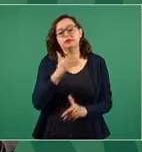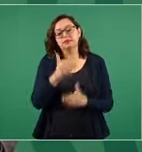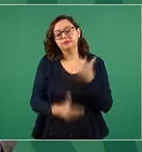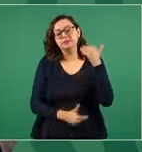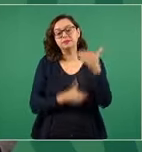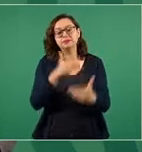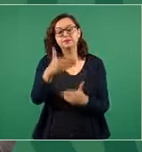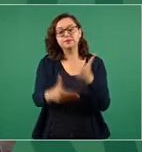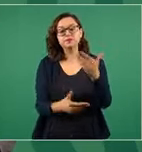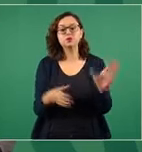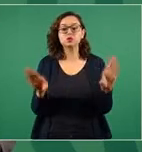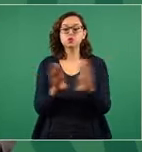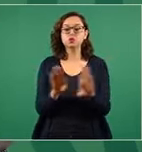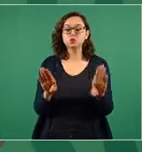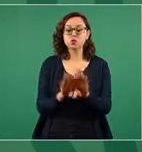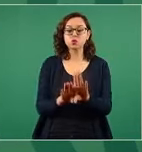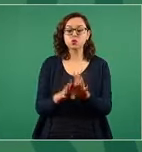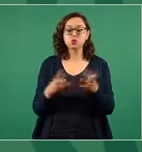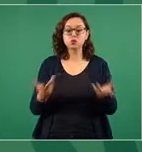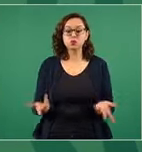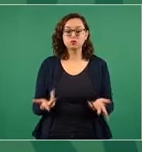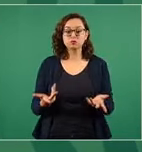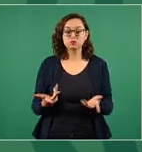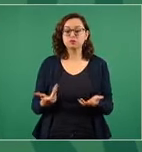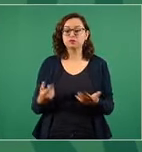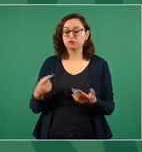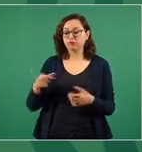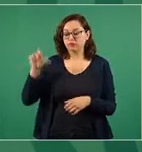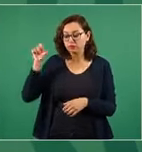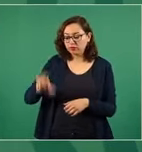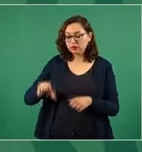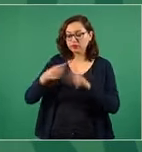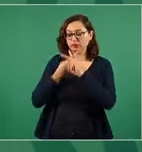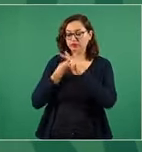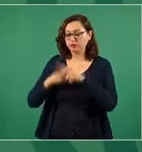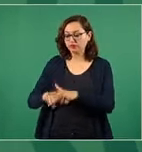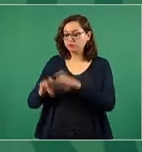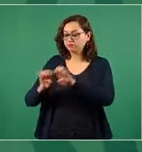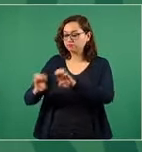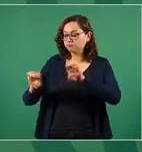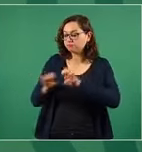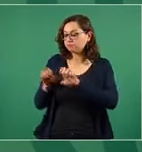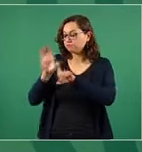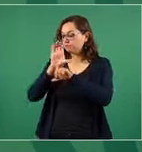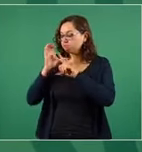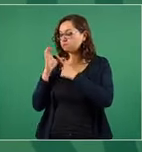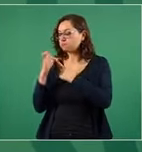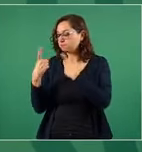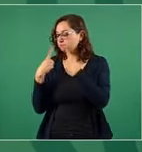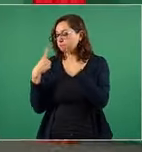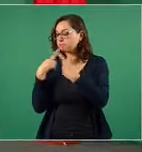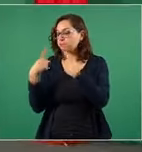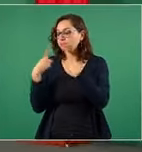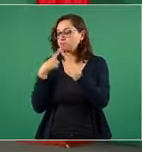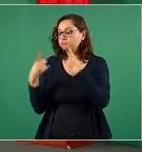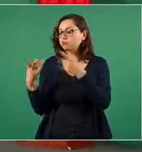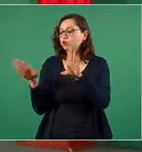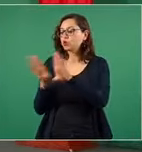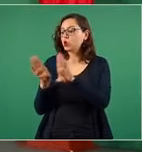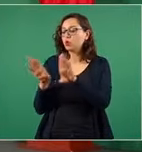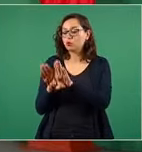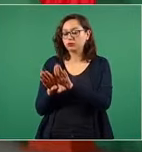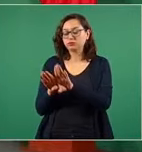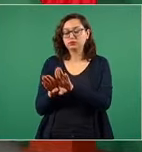resuelve la comisión que integramos en el gabinete de seguridad son tres